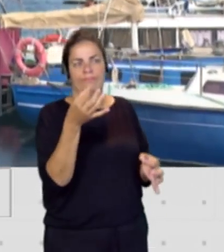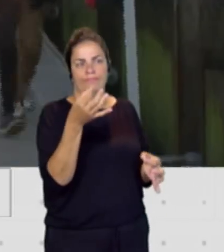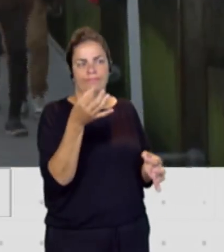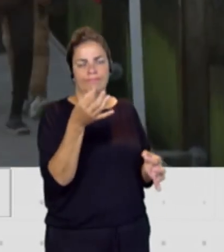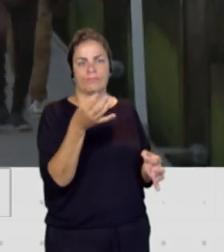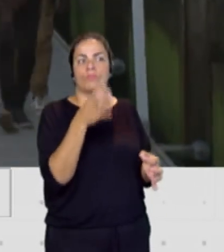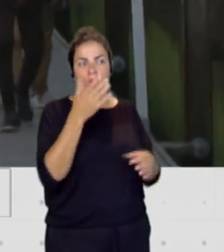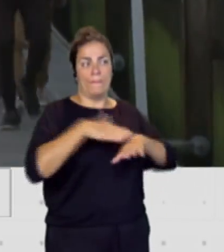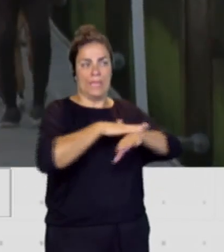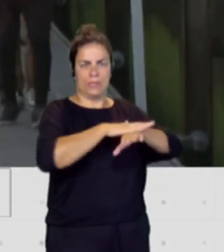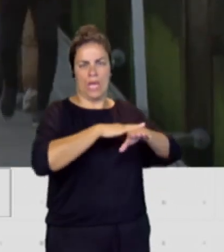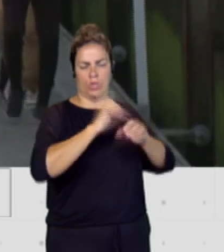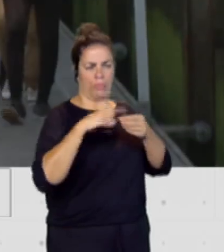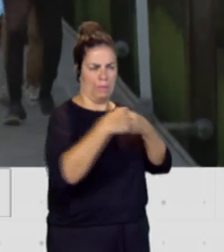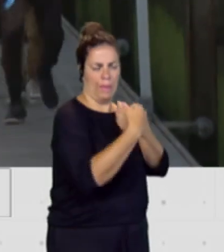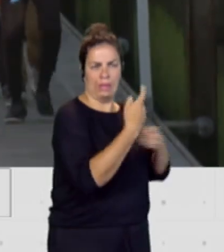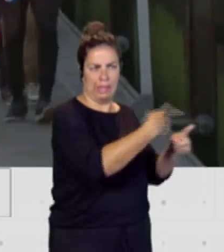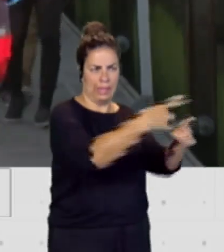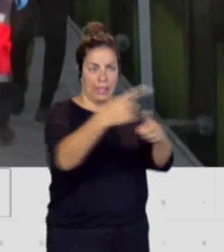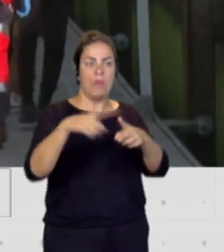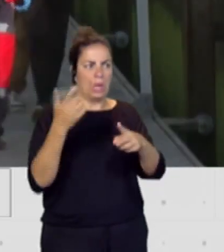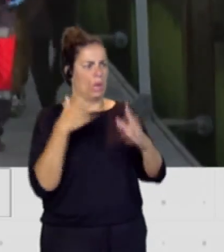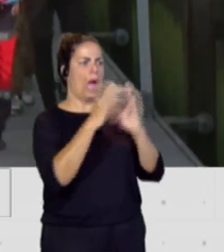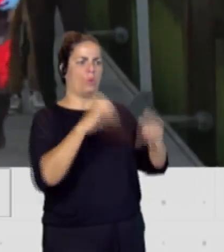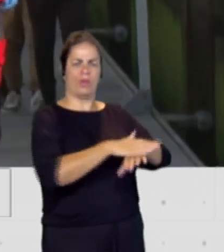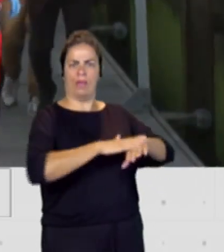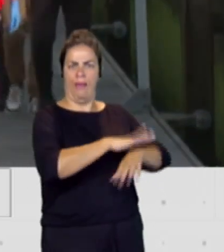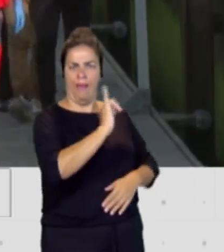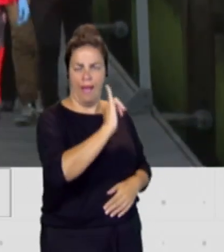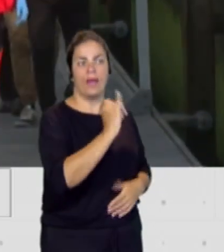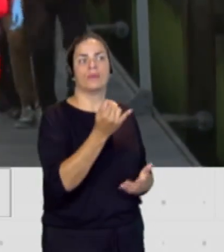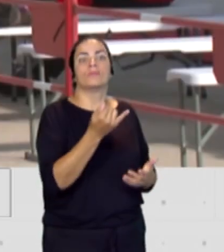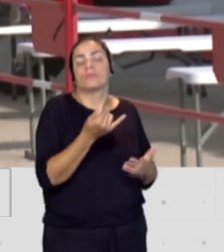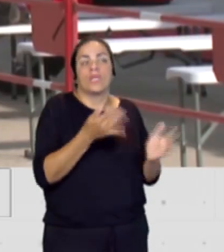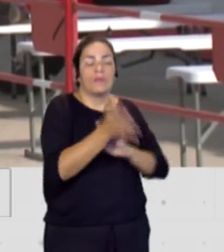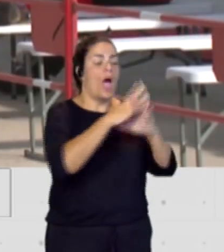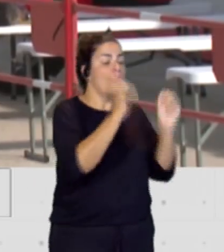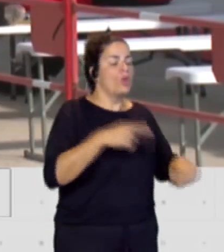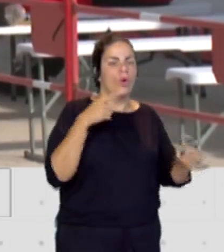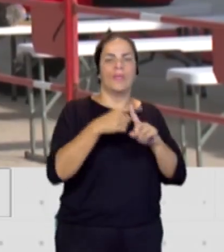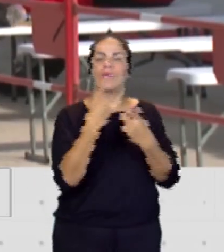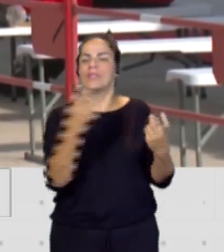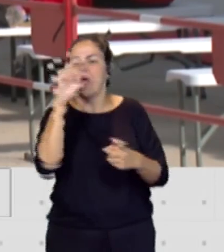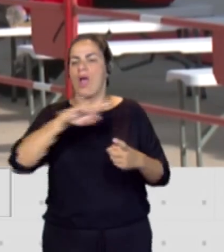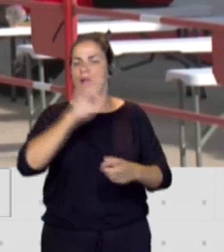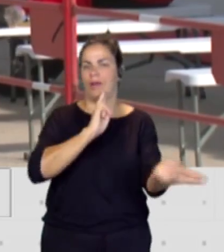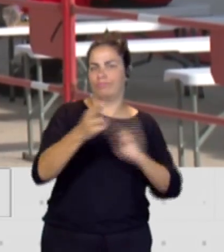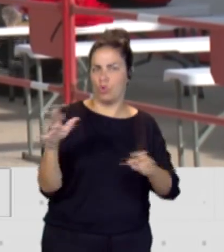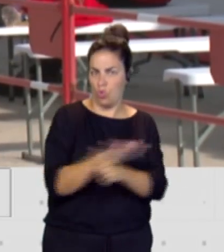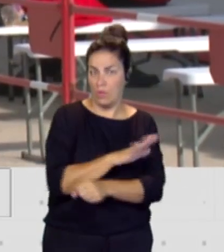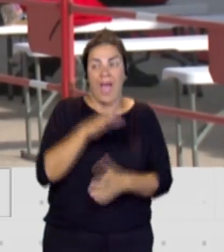ministerios pero sobre todo un acuerdo que da una respuesta a las necesidades que tiene Canarias. Ahora estamos hablando de solidaridad